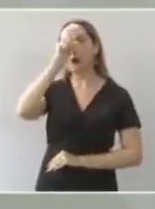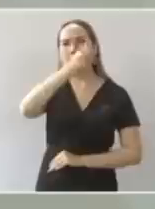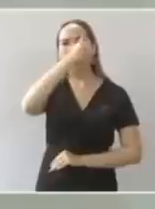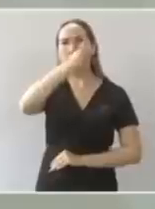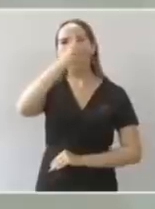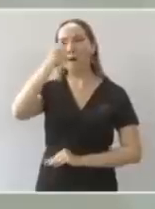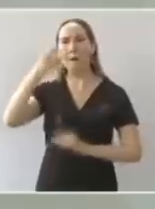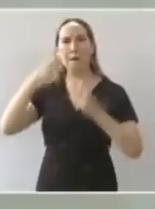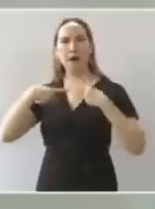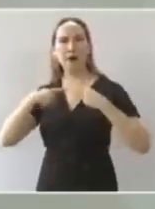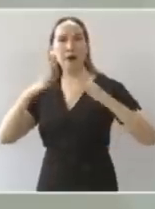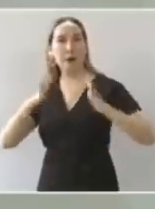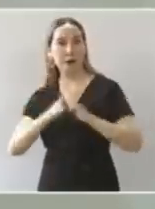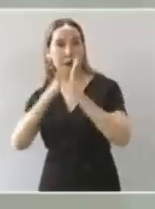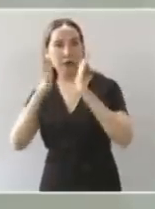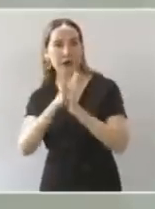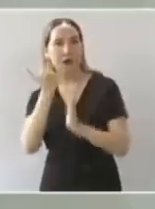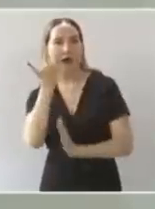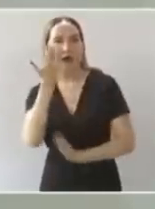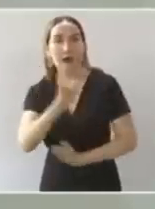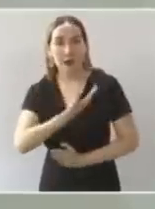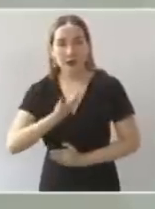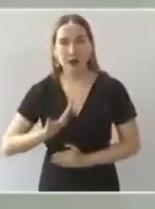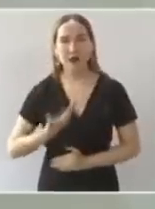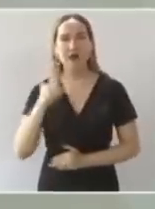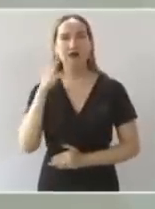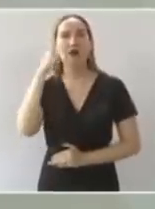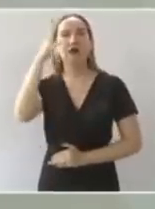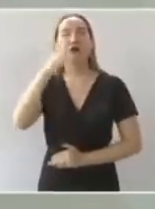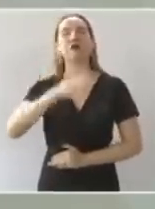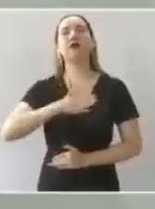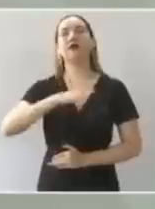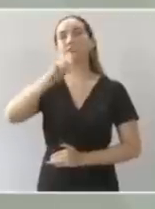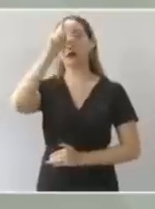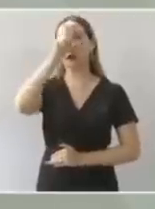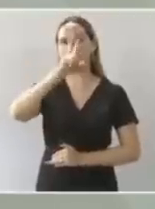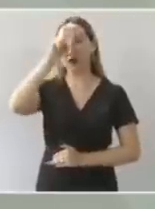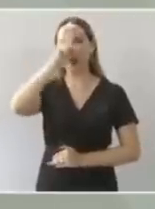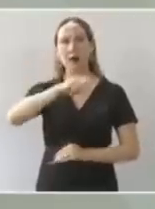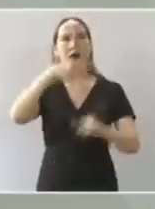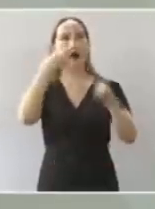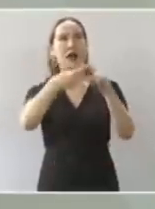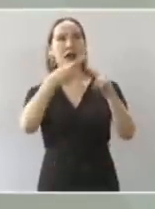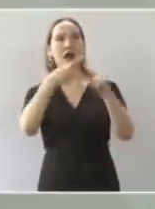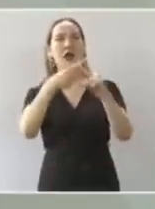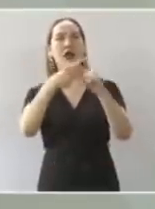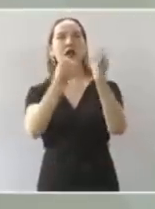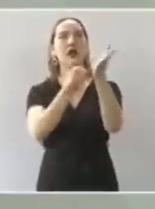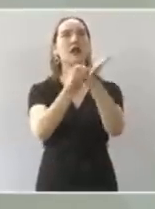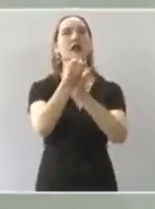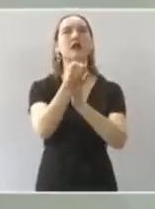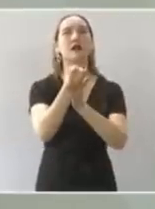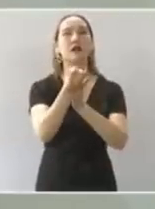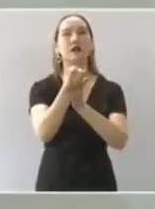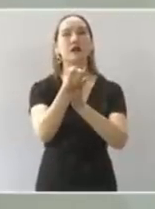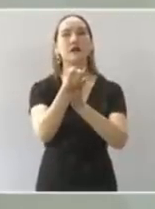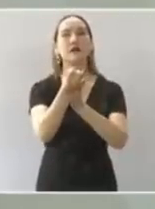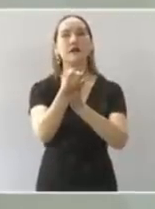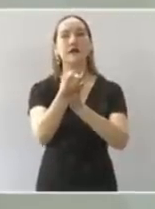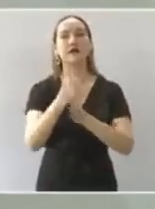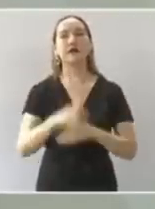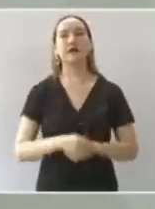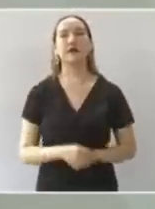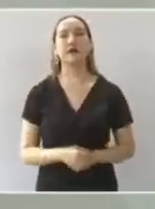participando, a todos los recomiendo. Y quién va a decidir, ya no es como antes, que